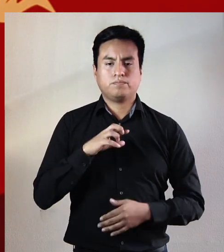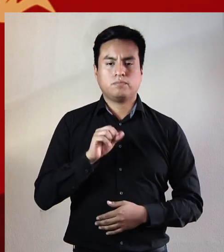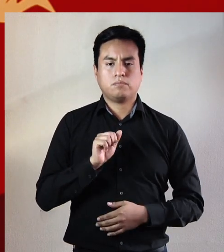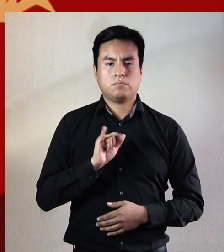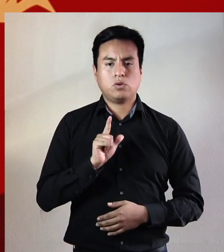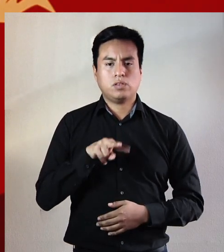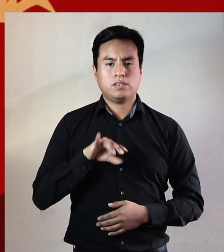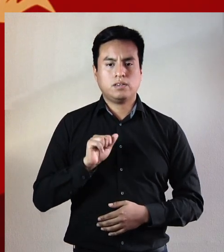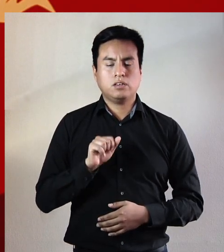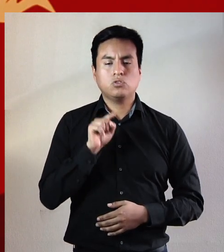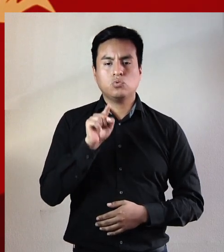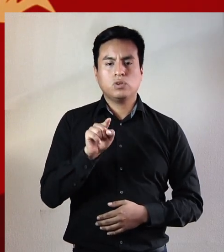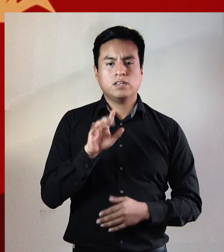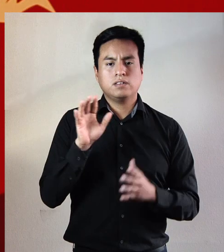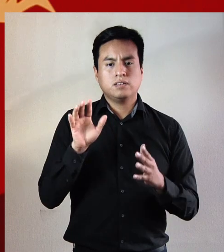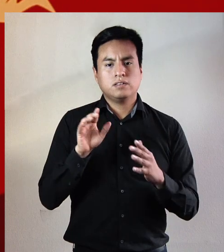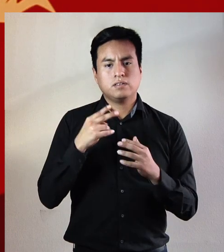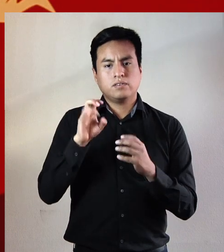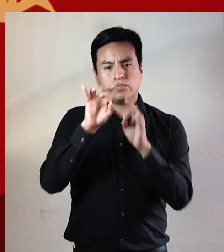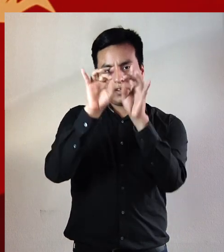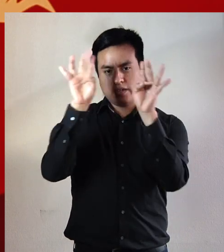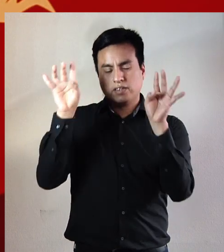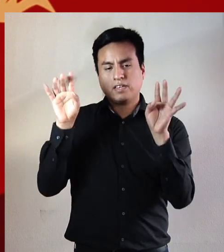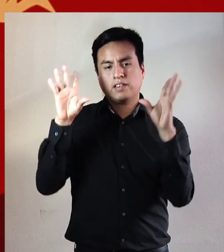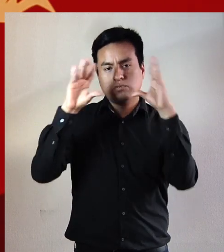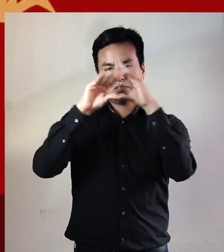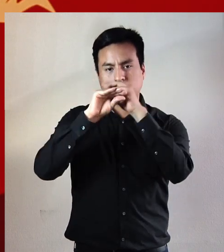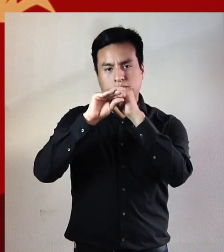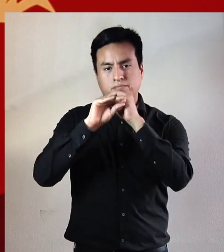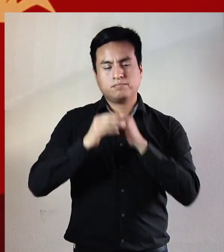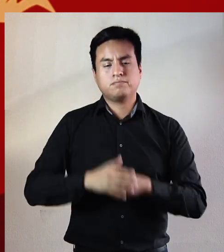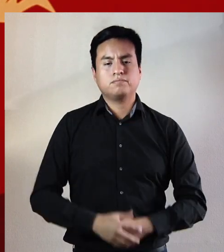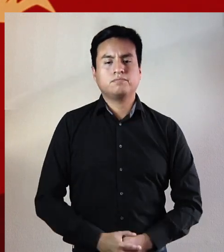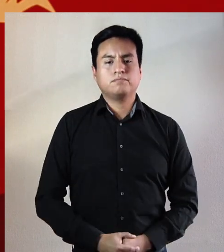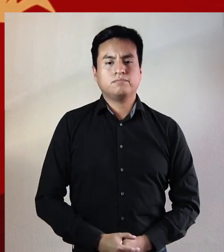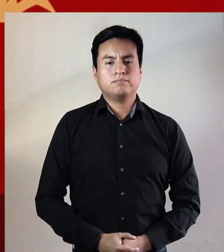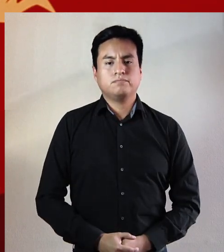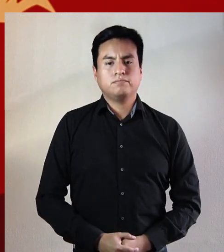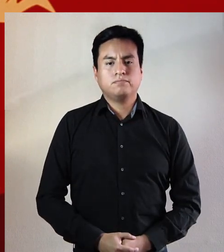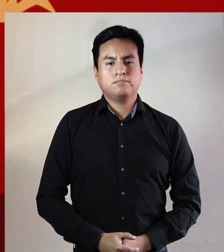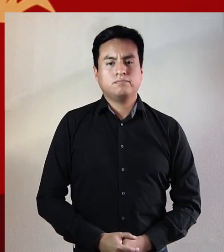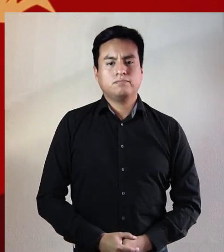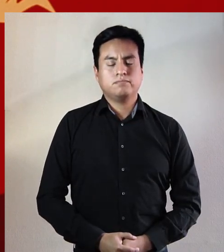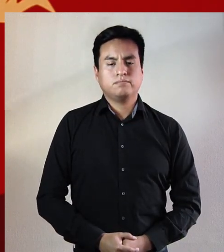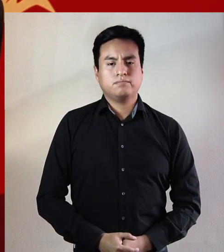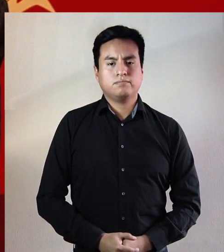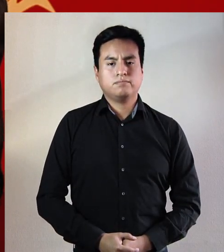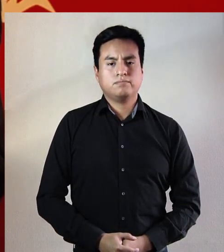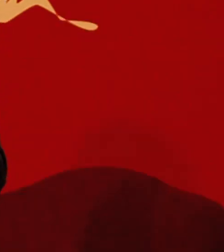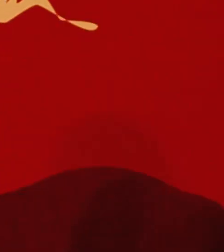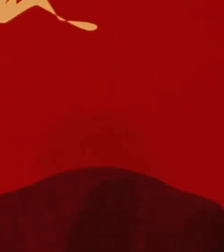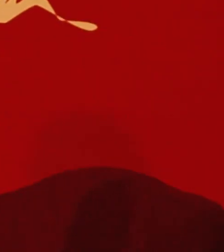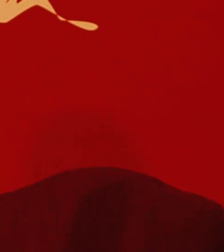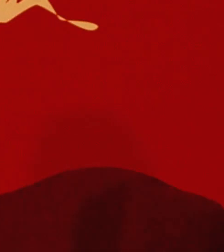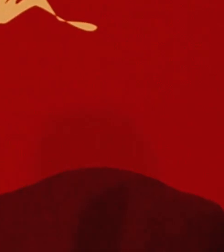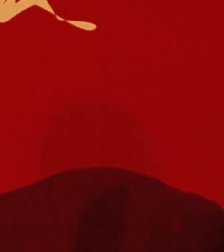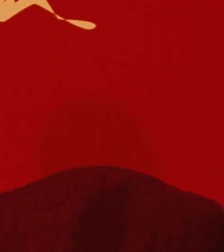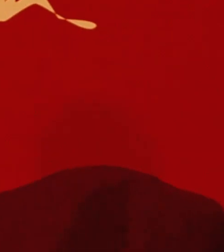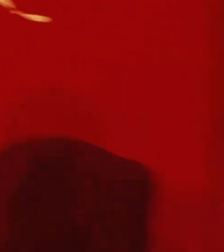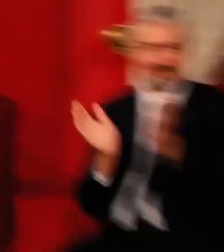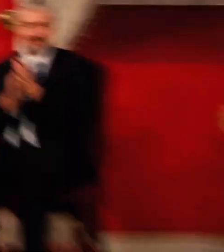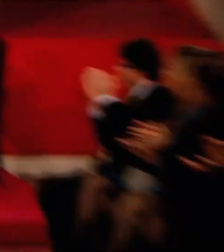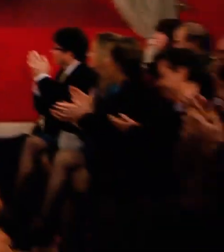te amo Paulina tú eres las irrefutables estrellas muchas gracias muchas Gracias.